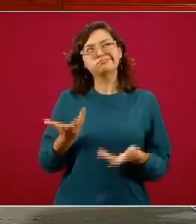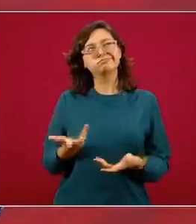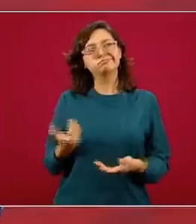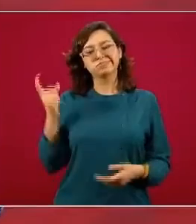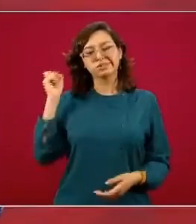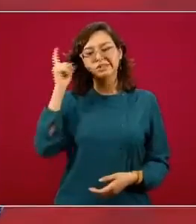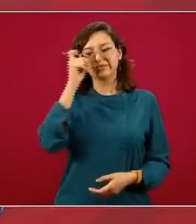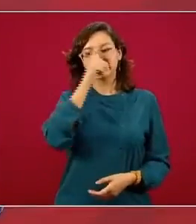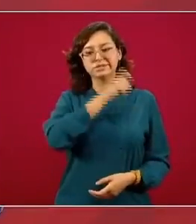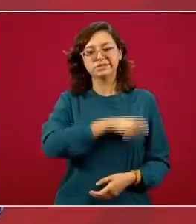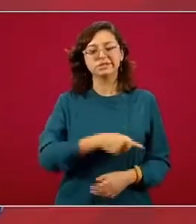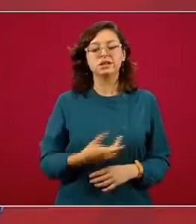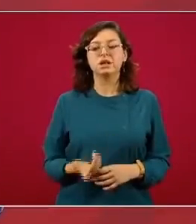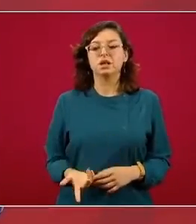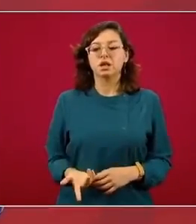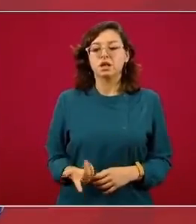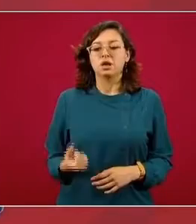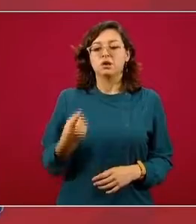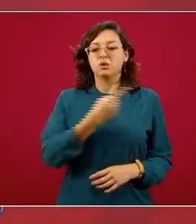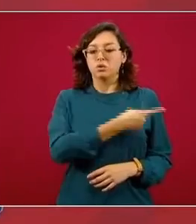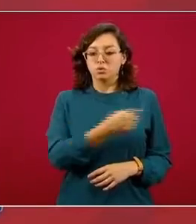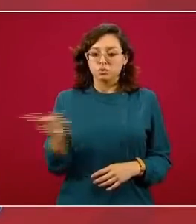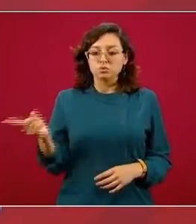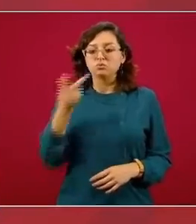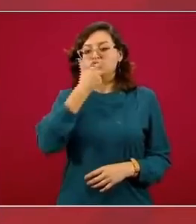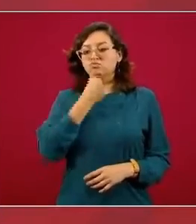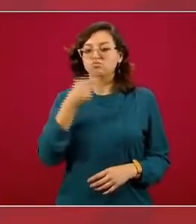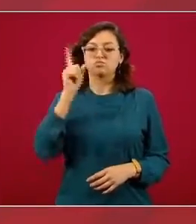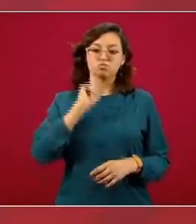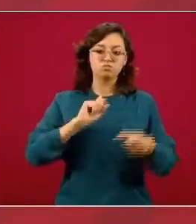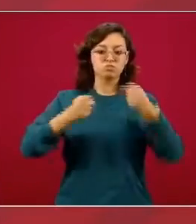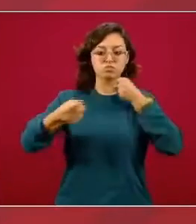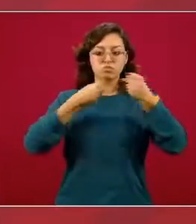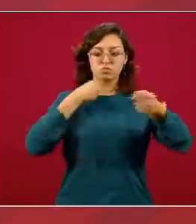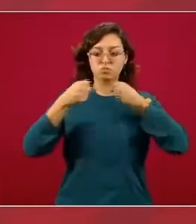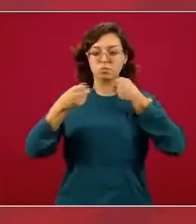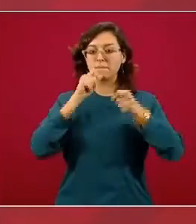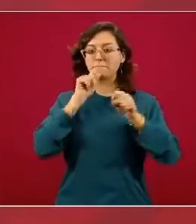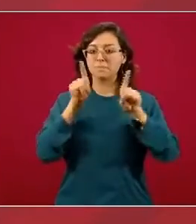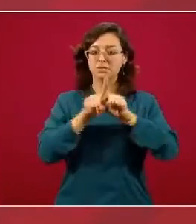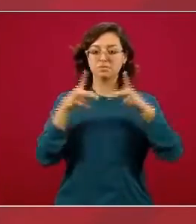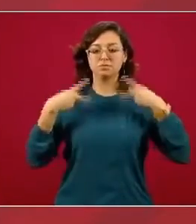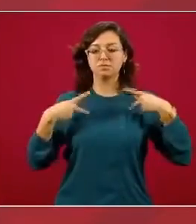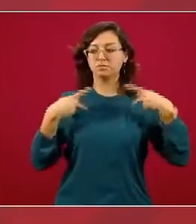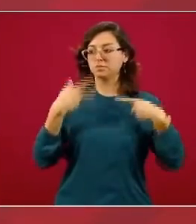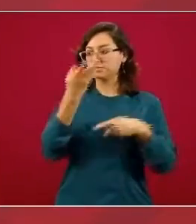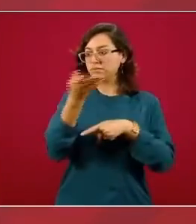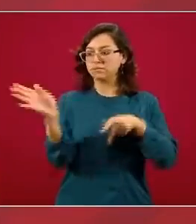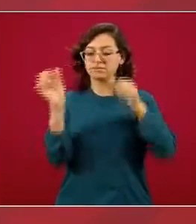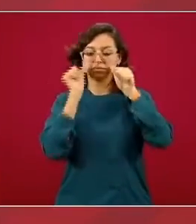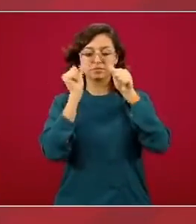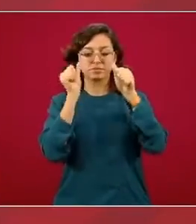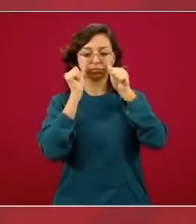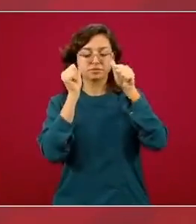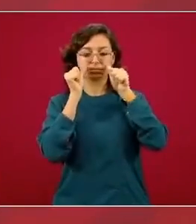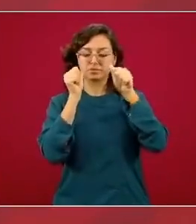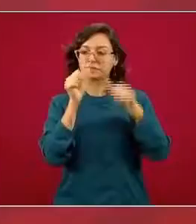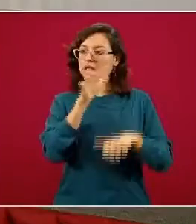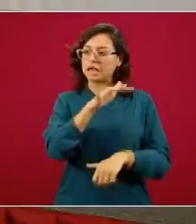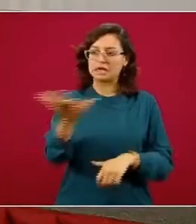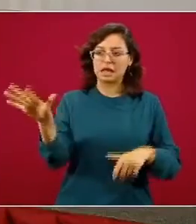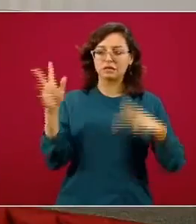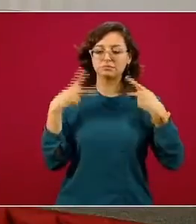para que ustedes como comunicadoras y comunicadores y también sus lectores o televidentes y la audiencia de manera